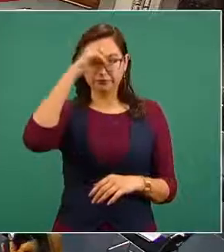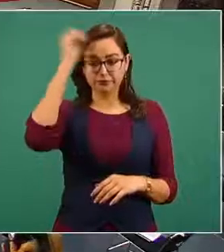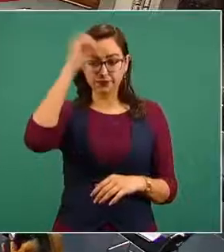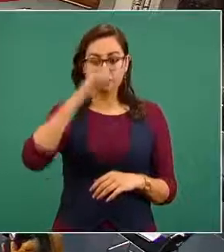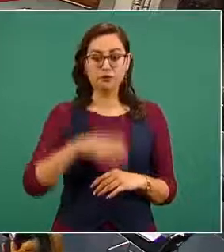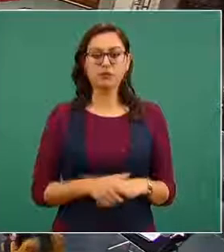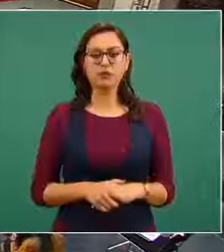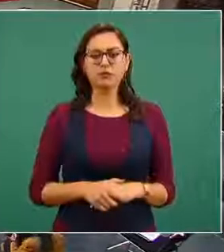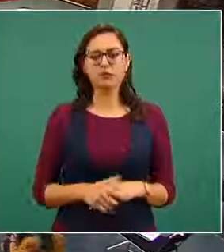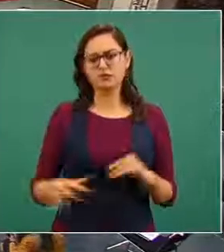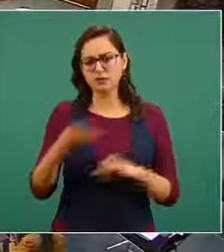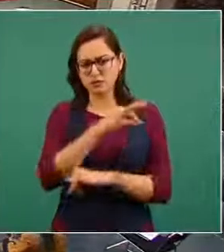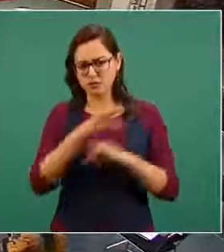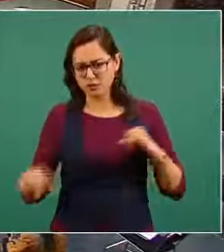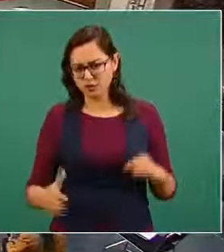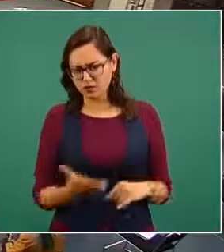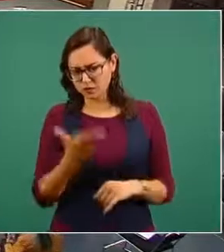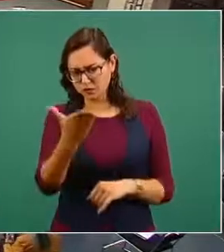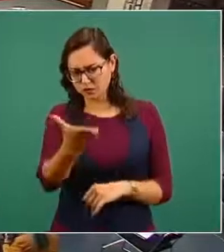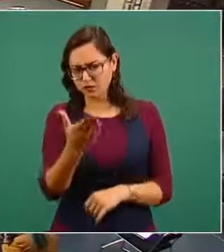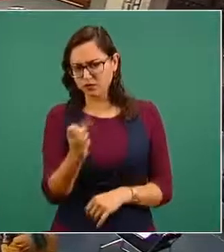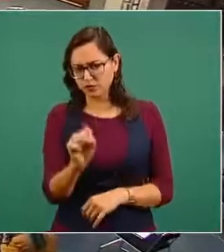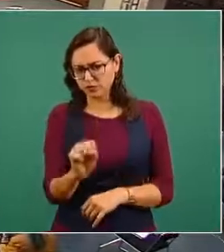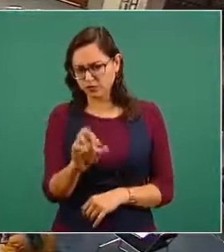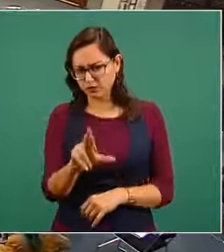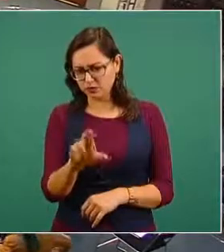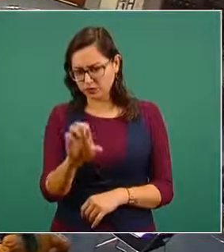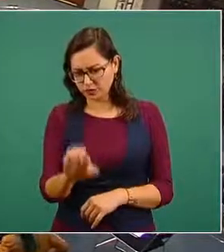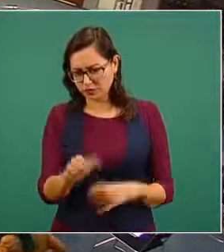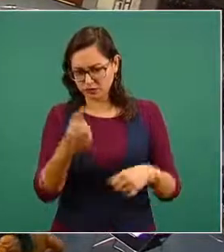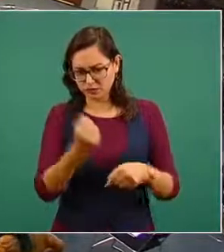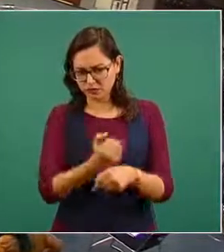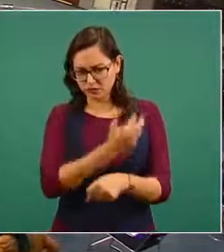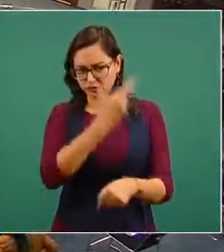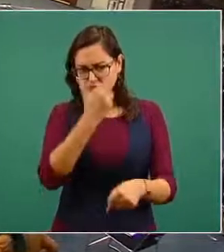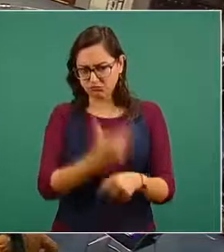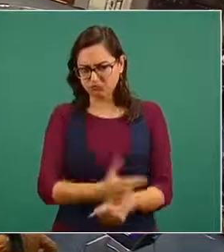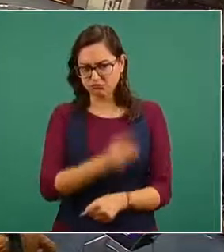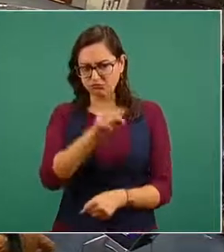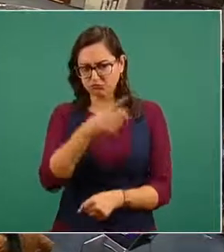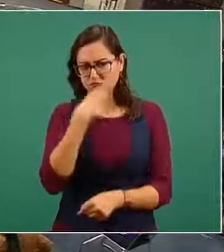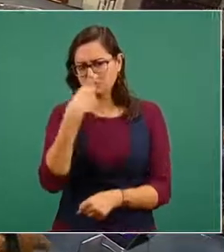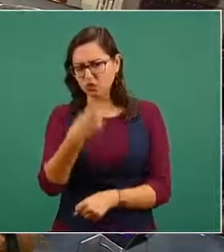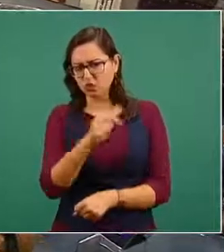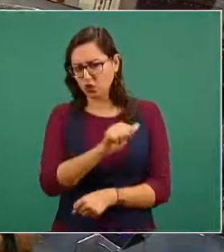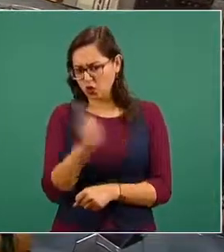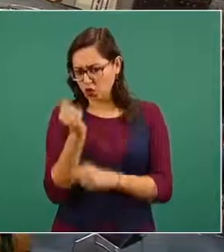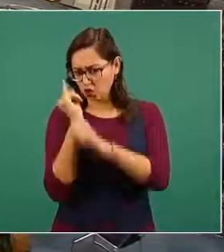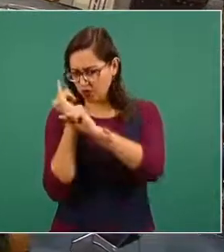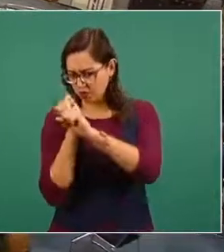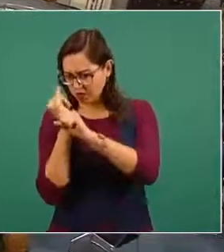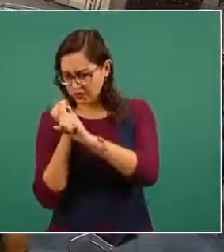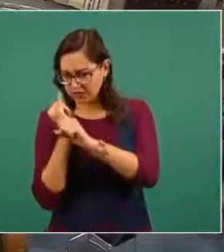para el canciller hablaba de algunos otros elementos que dijo van a ser investigados ¿por qué no se investigaron o se